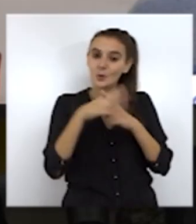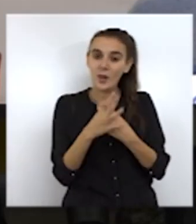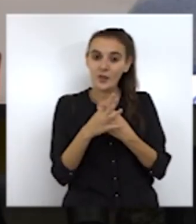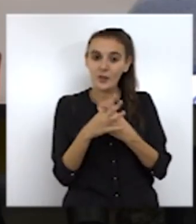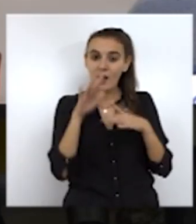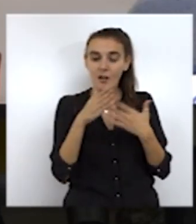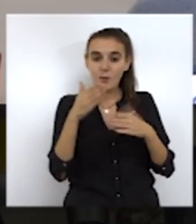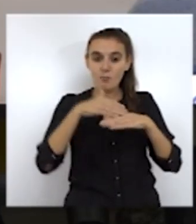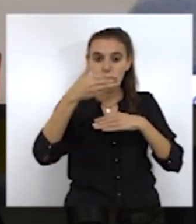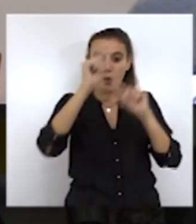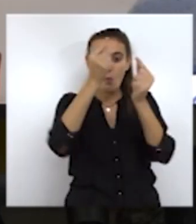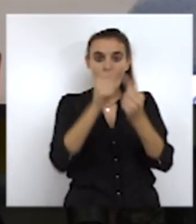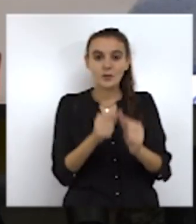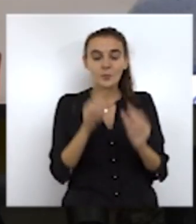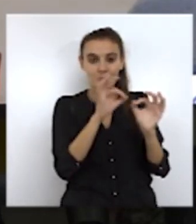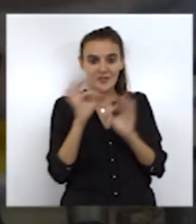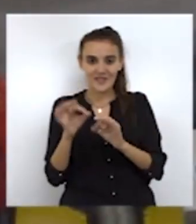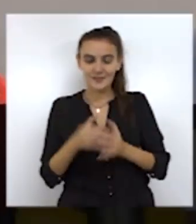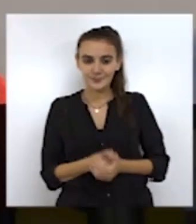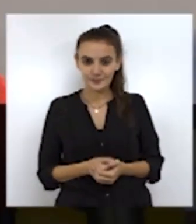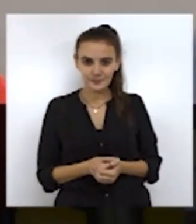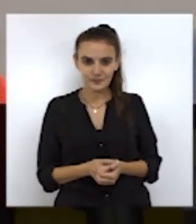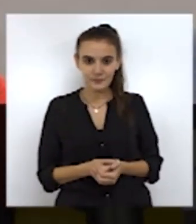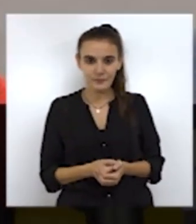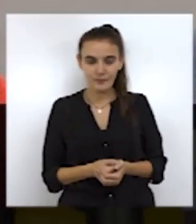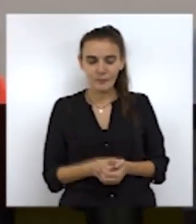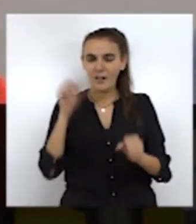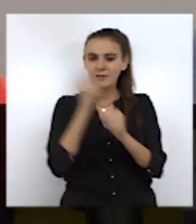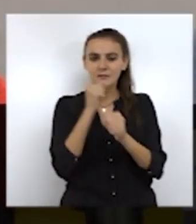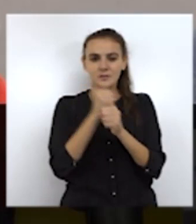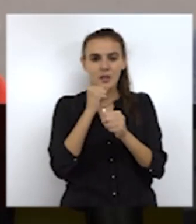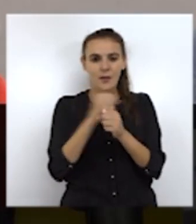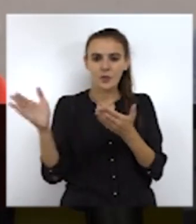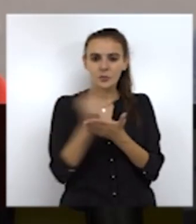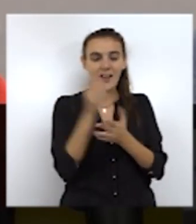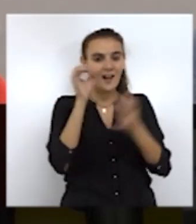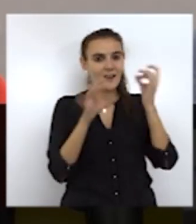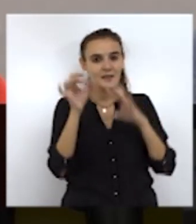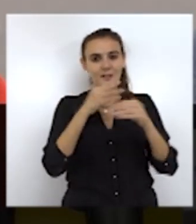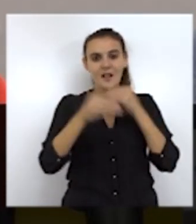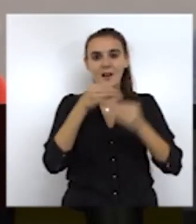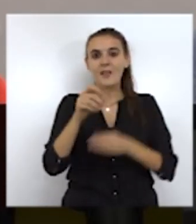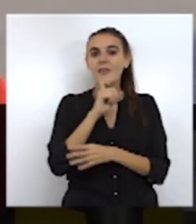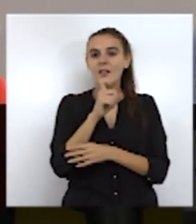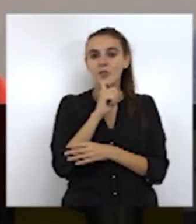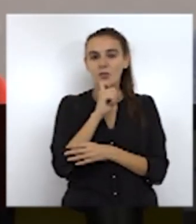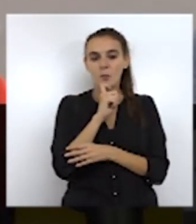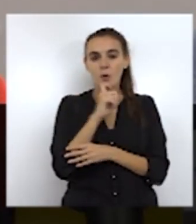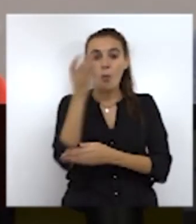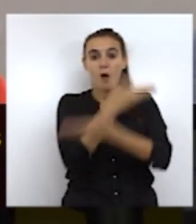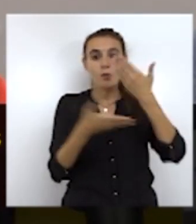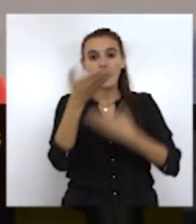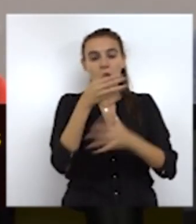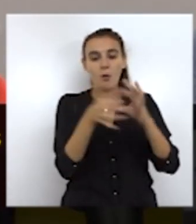teniendo ya una previsión presupuestaria específica. Toda nuestra tarea en esta actividad se realiza con una excelente